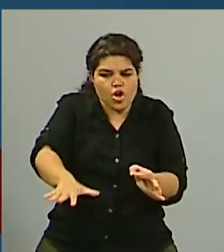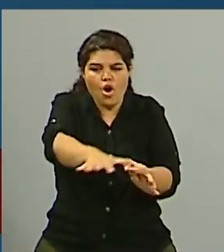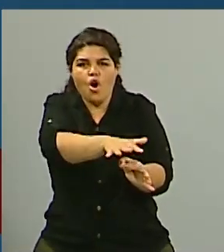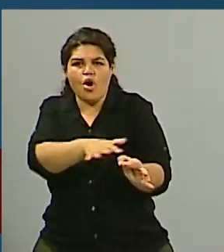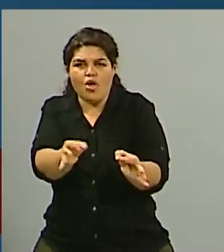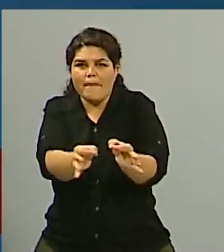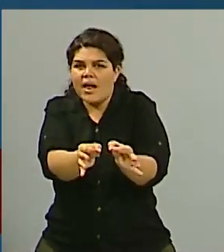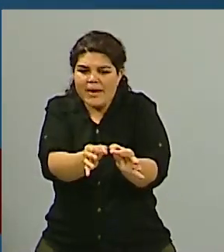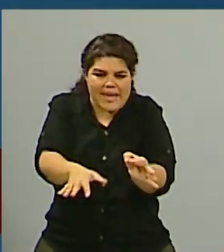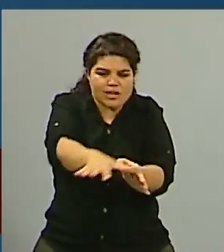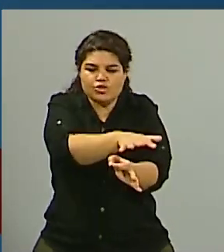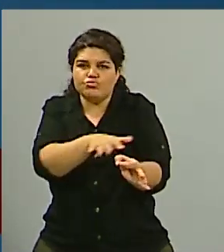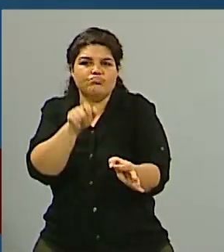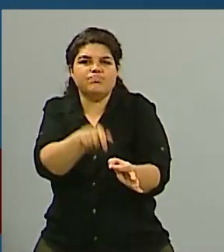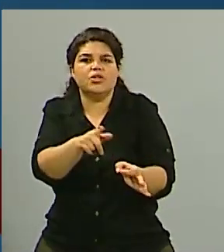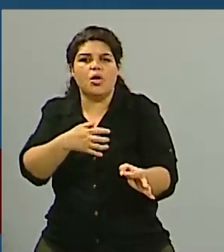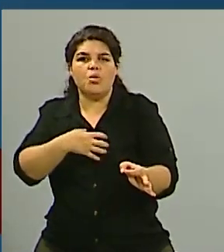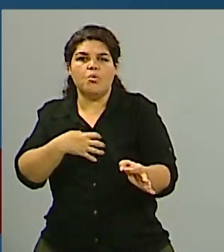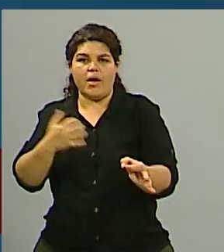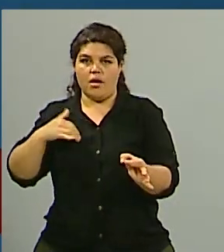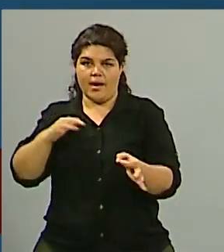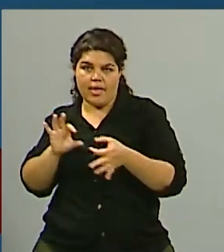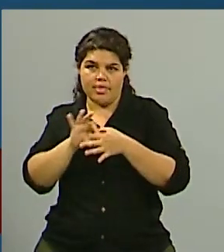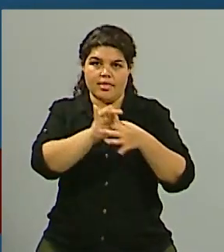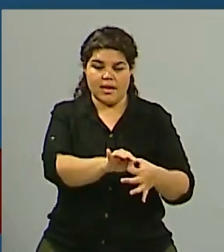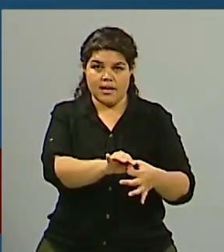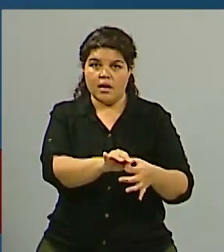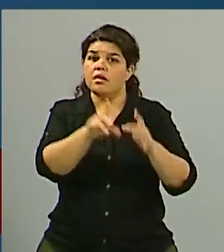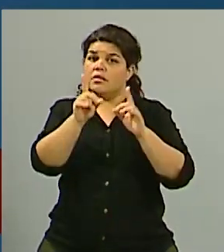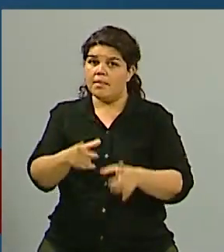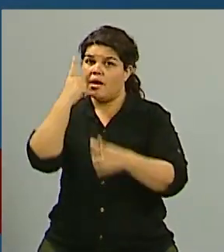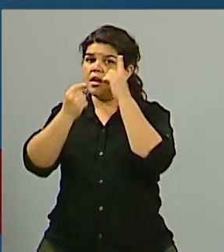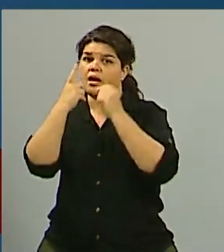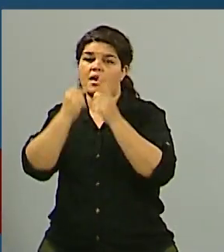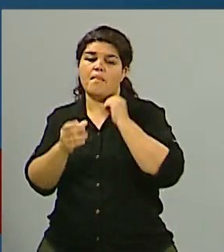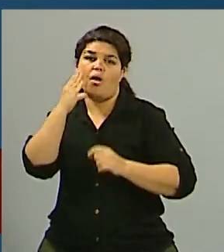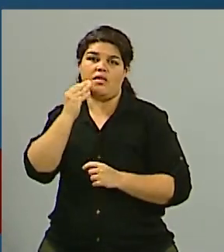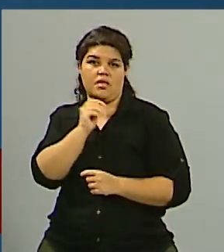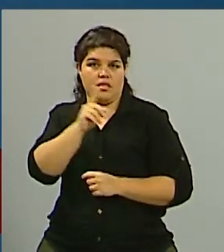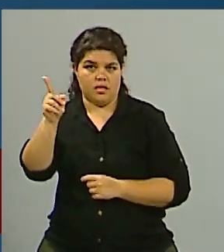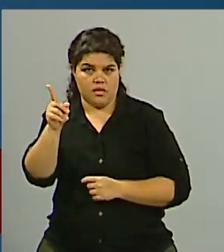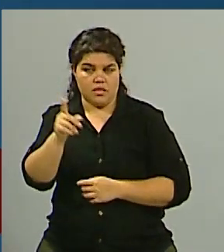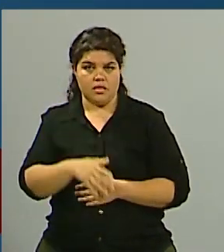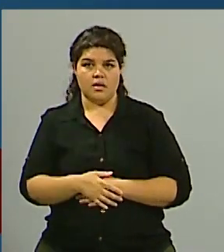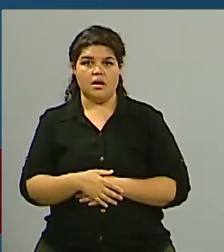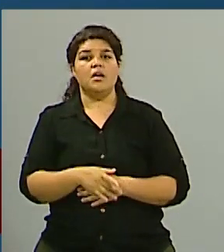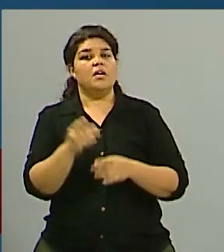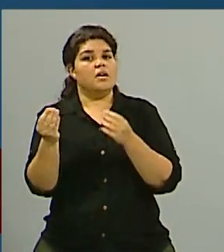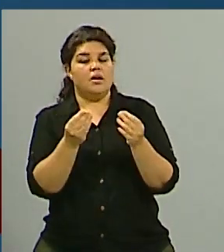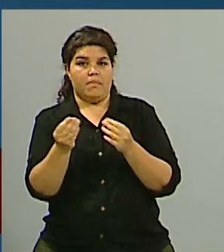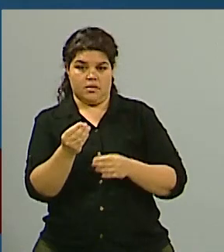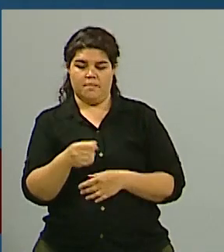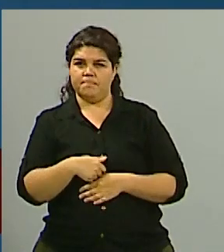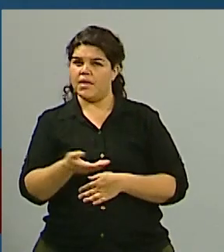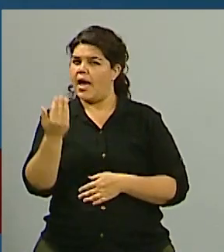y por otro lado el reclamo a la parte británica. En este caso, nosotros en el mes de marzo de este año